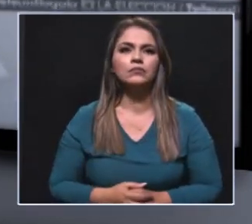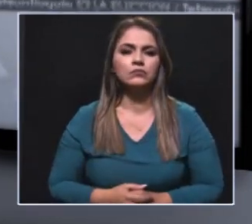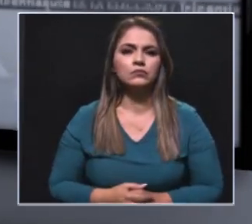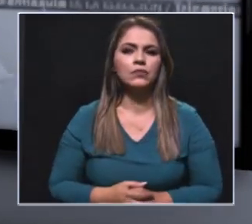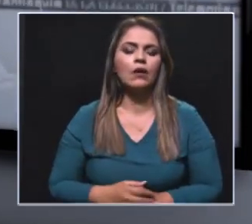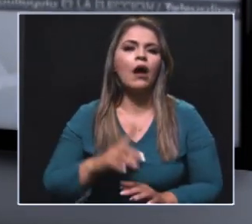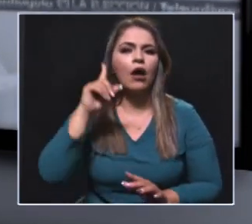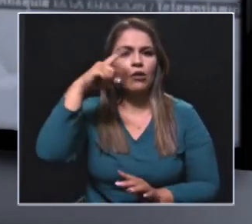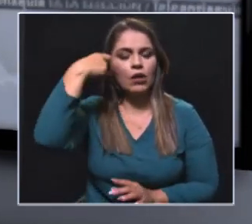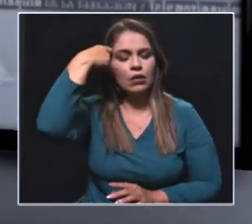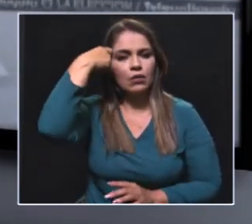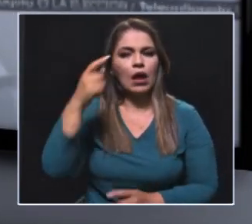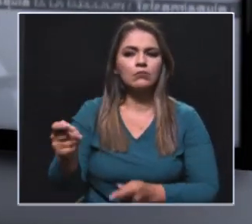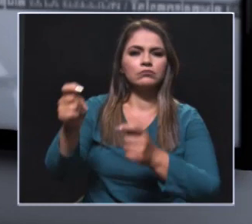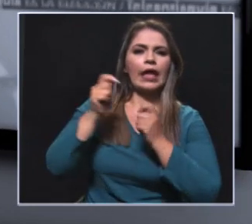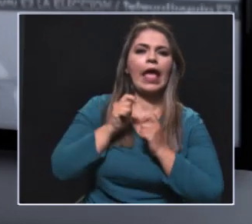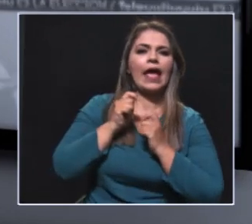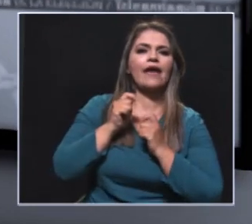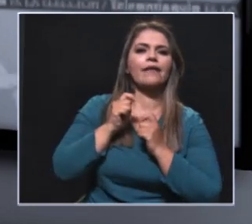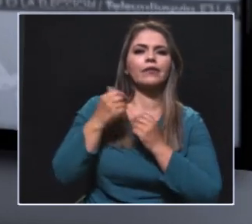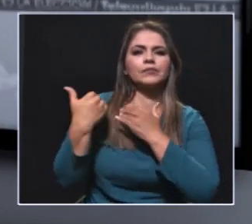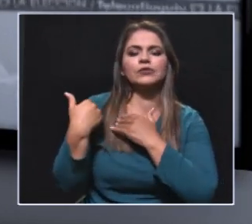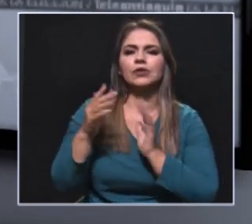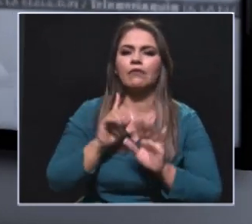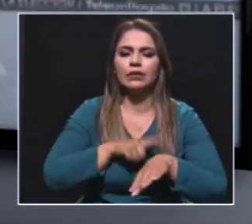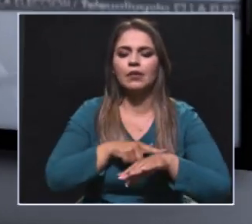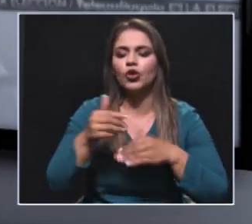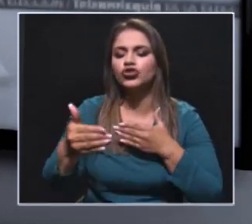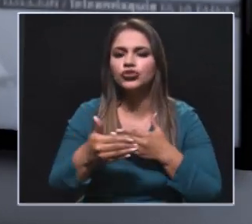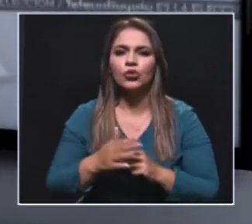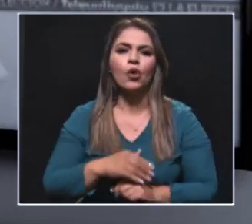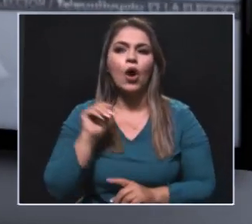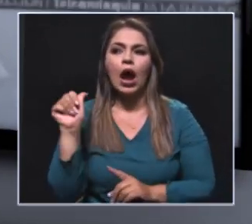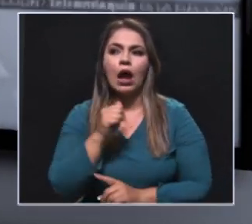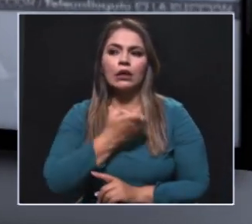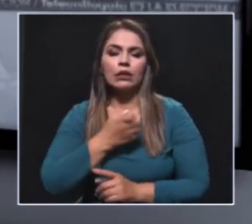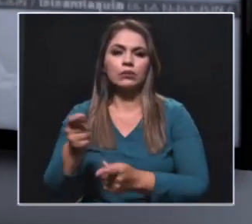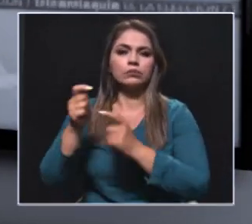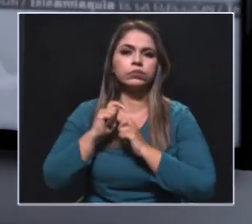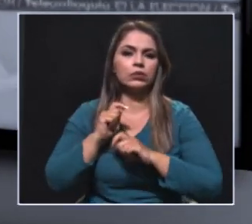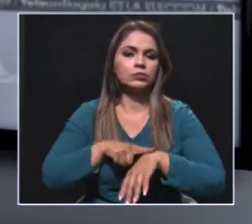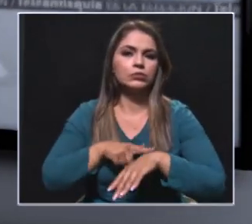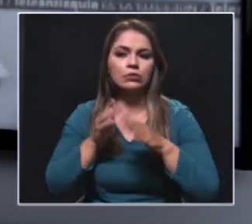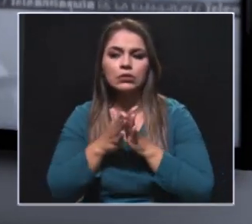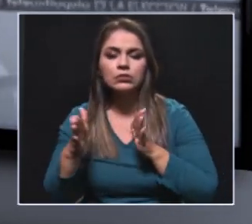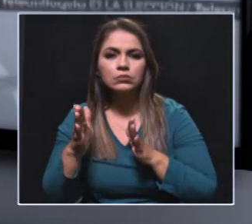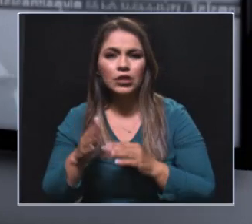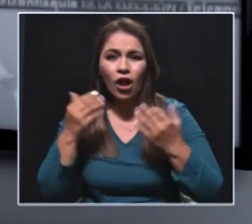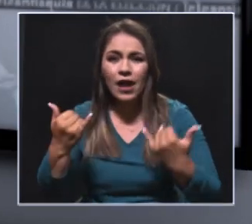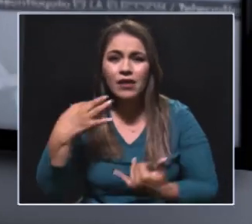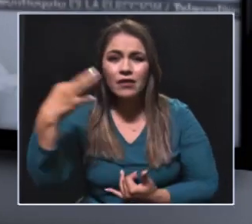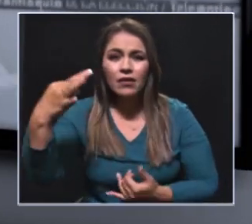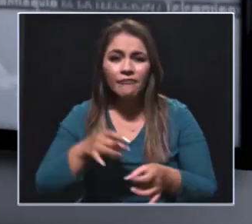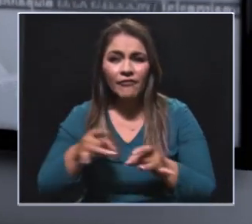nombramiento, en la red de Montoya, por ejemplo, hemos tenido también alcaldesa de Medellín por nombramiento, pero hasta la fecha no han sido elegidos.